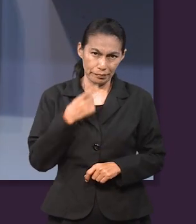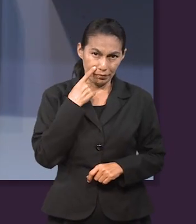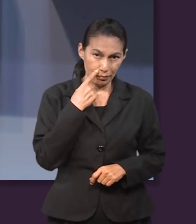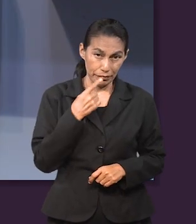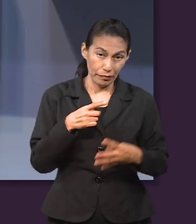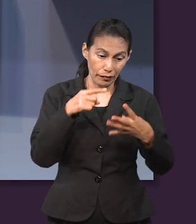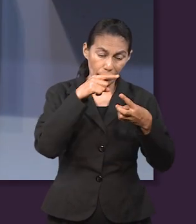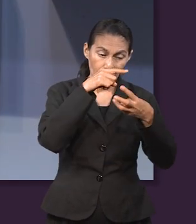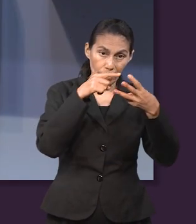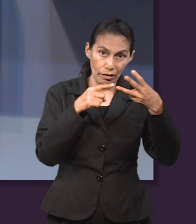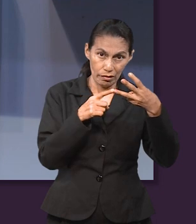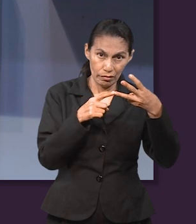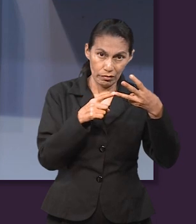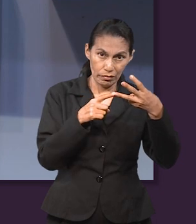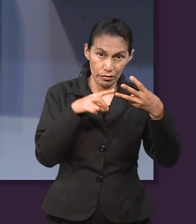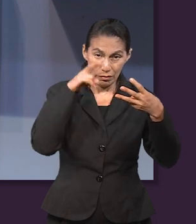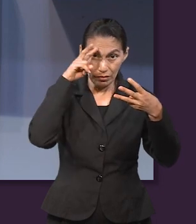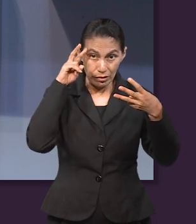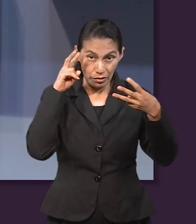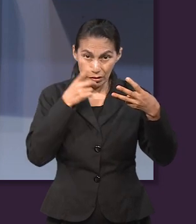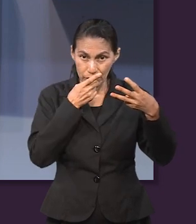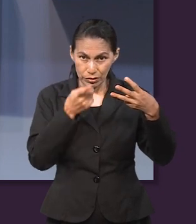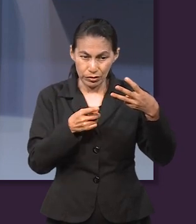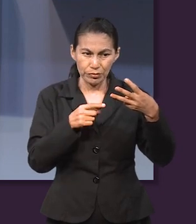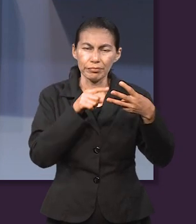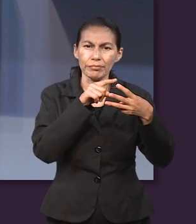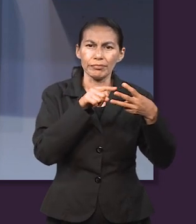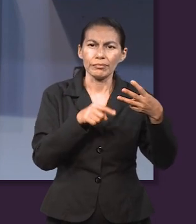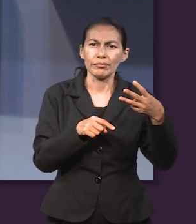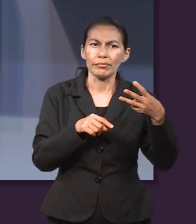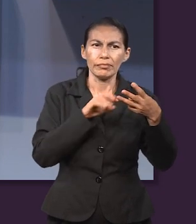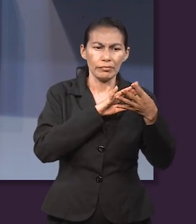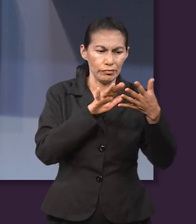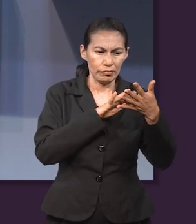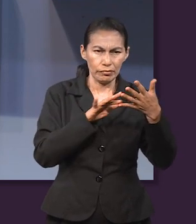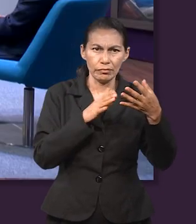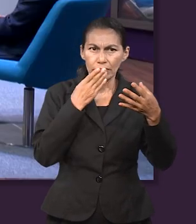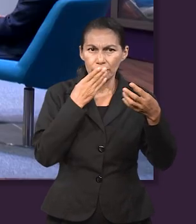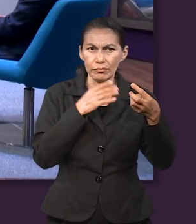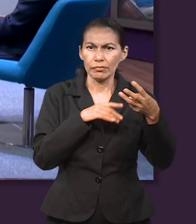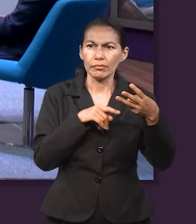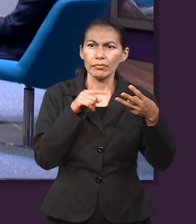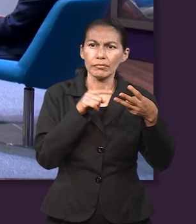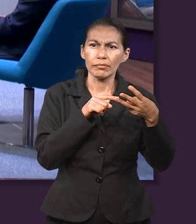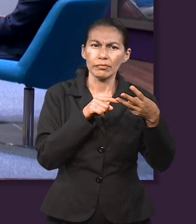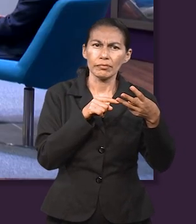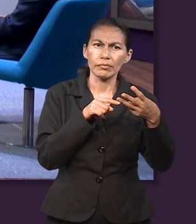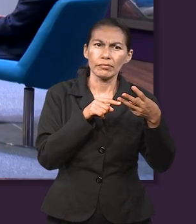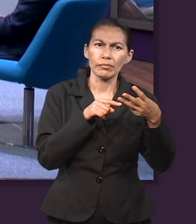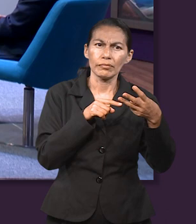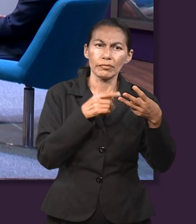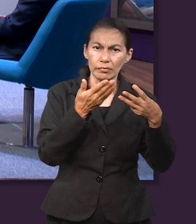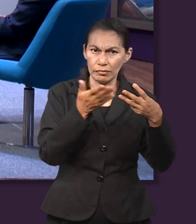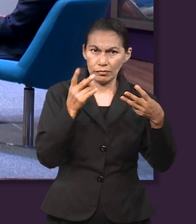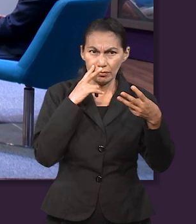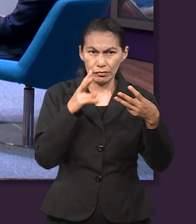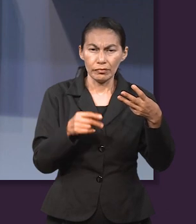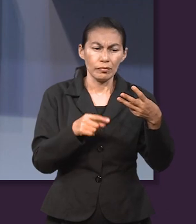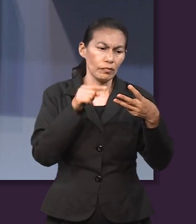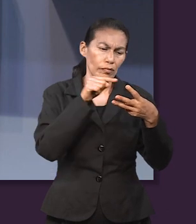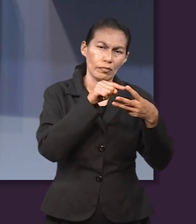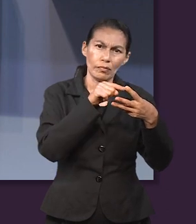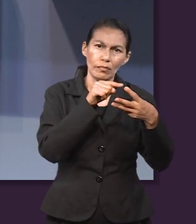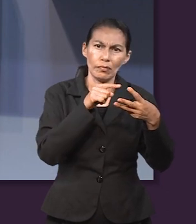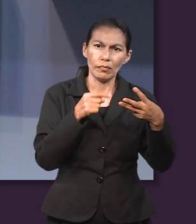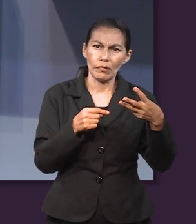adoración podemos hacerlo. ¿Pero qué implica la adoración? Hay tres elementos en este texto que Vale nos ha leído, y me gustaría que